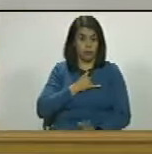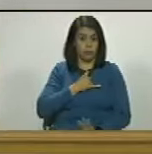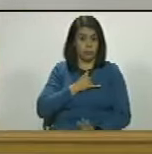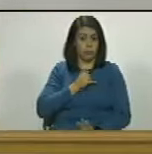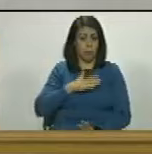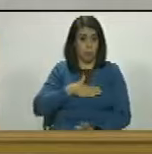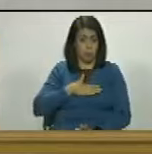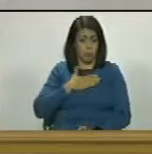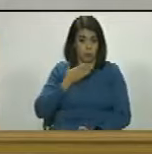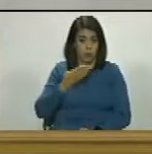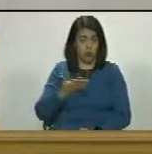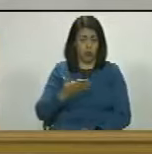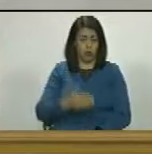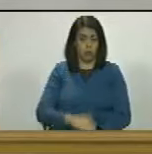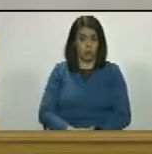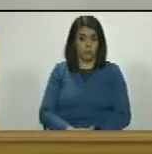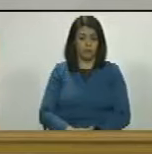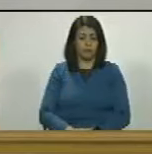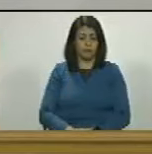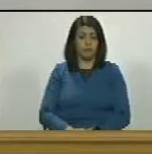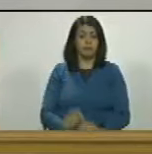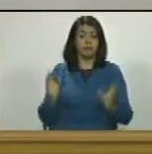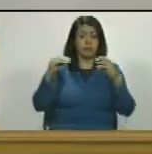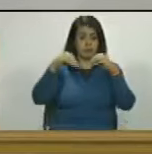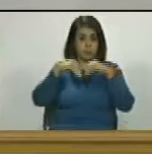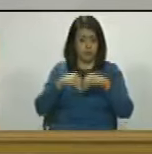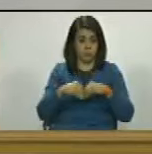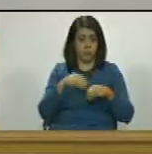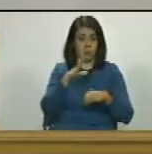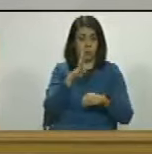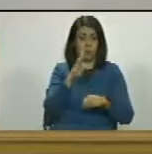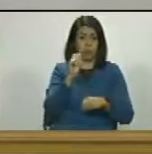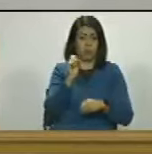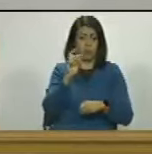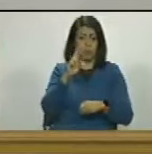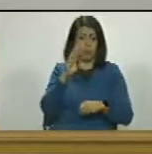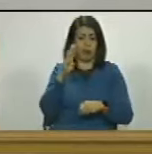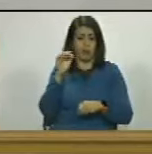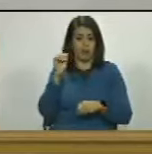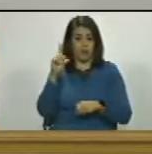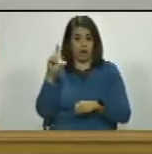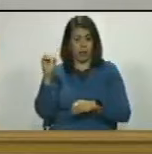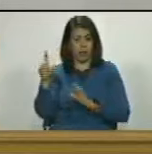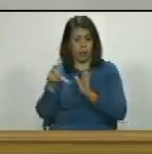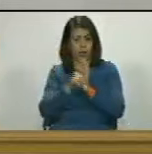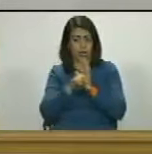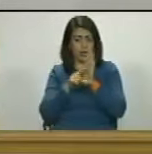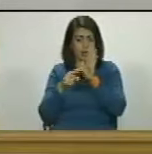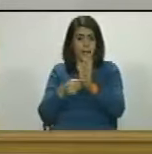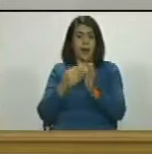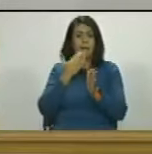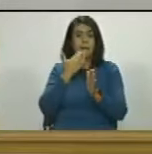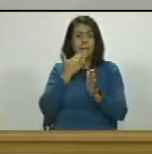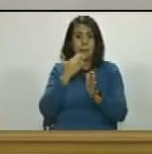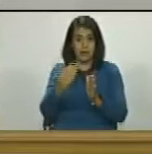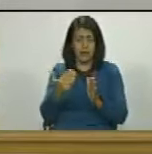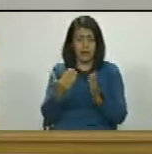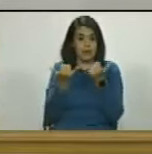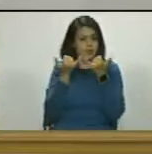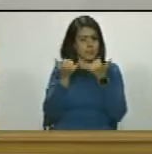podemos en el marco del acuerdo de borbados y en el marco de esas leyes exigirle